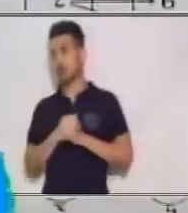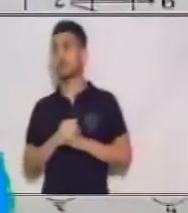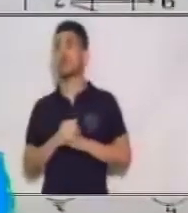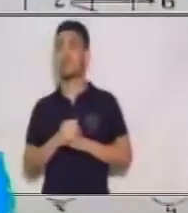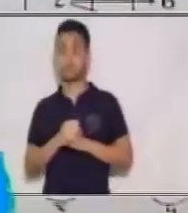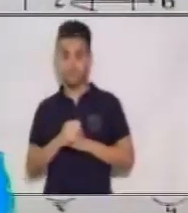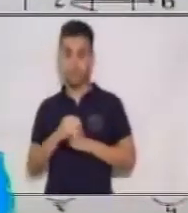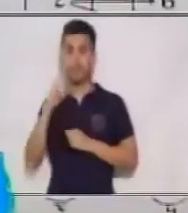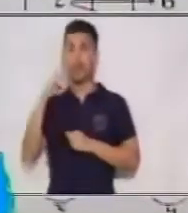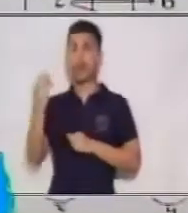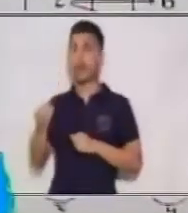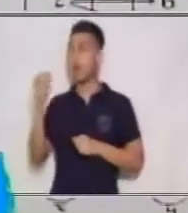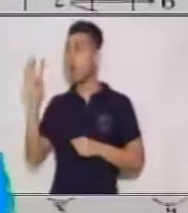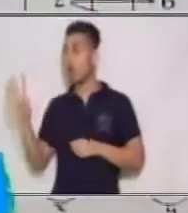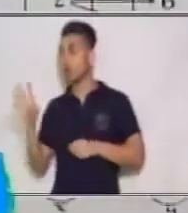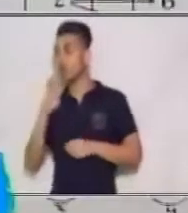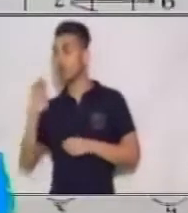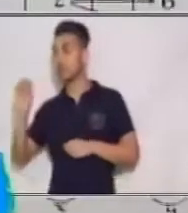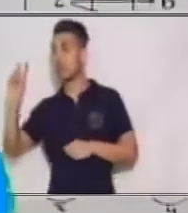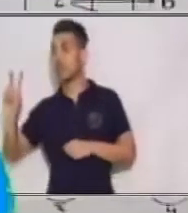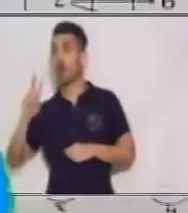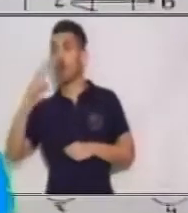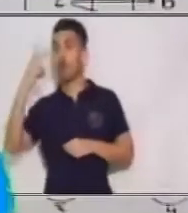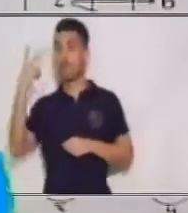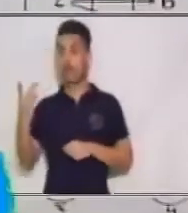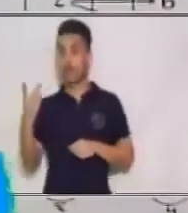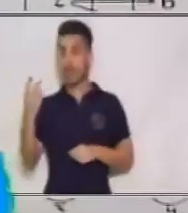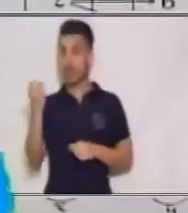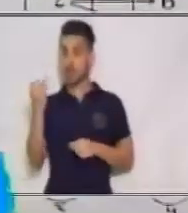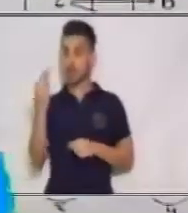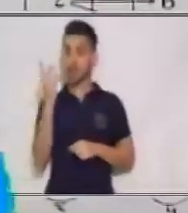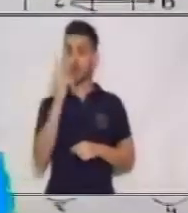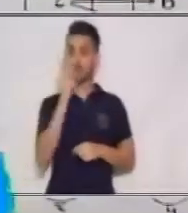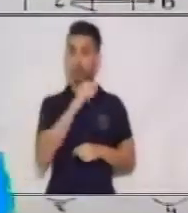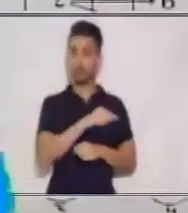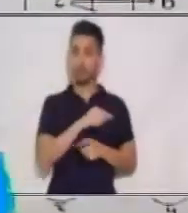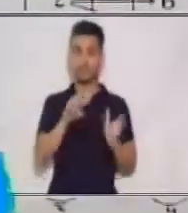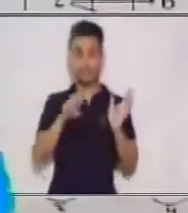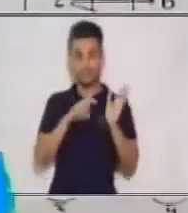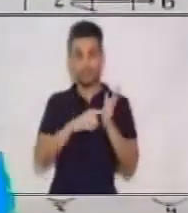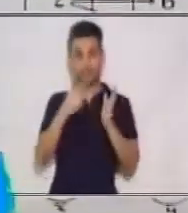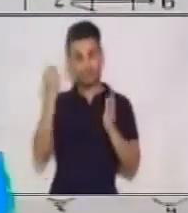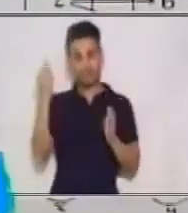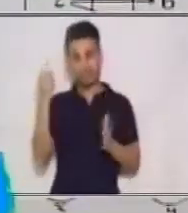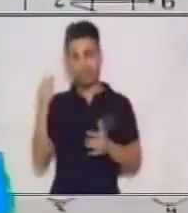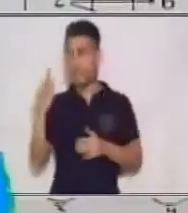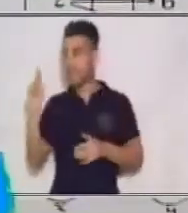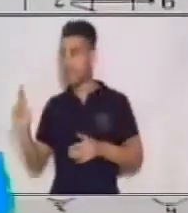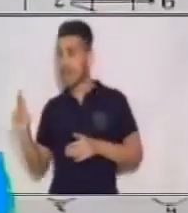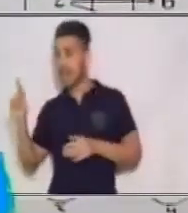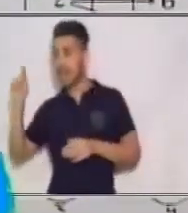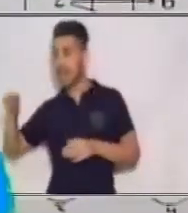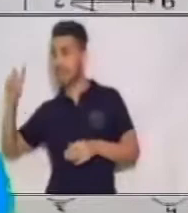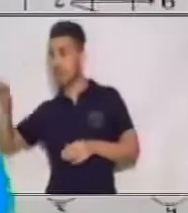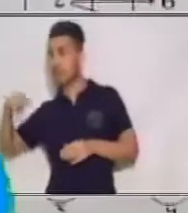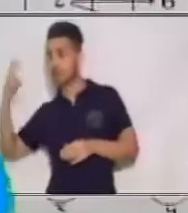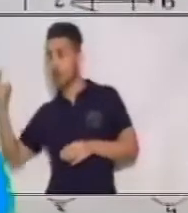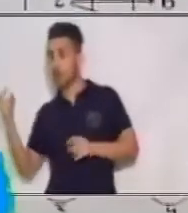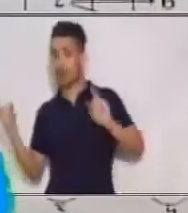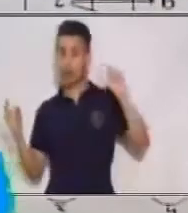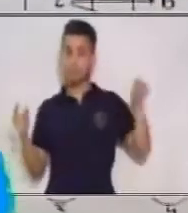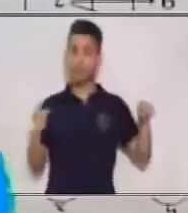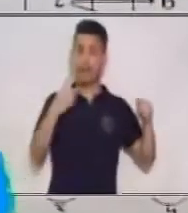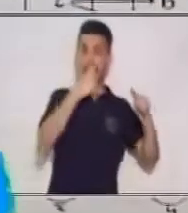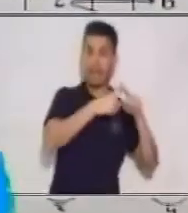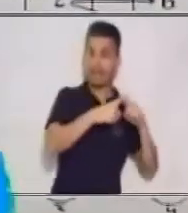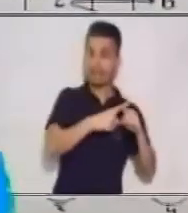es el doble de 2? Sí. Entonces, sí lo cumple. ¿Y puedo relacionar a 3 con